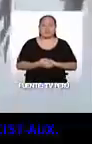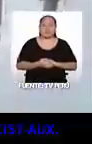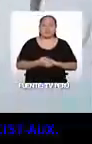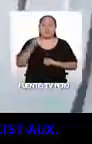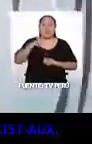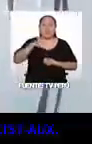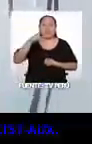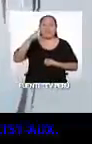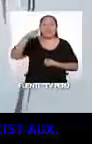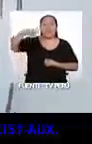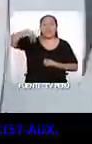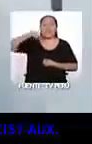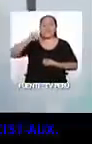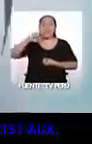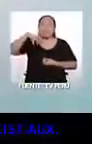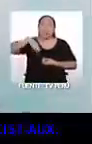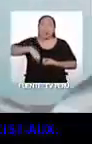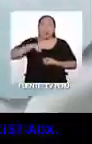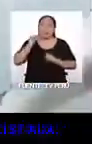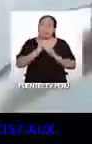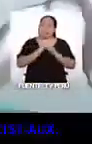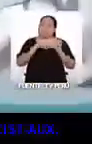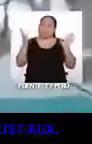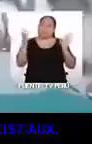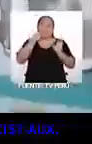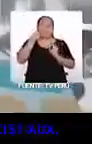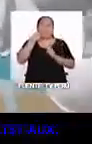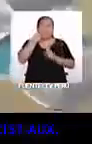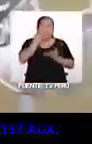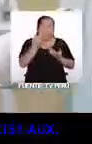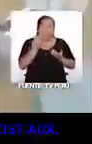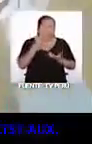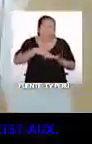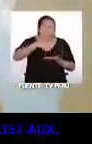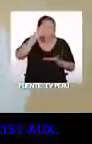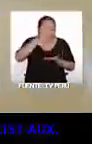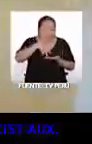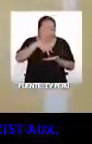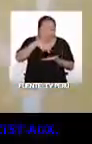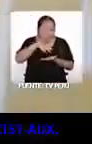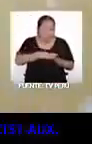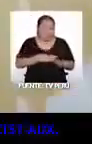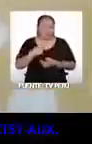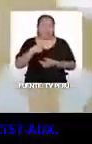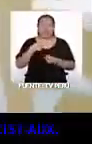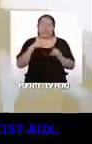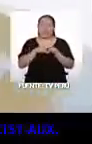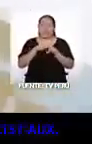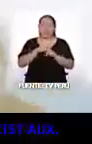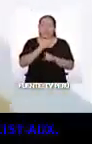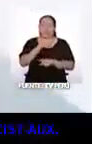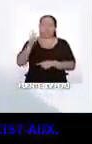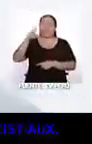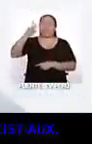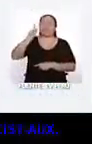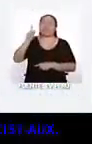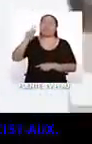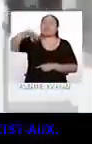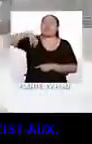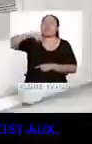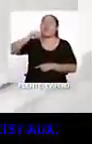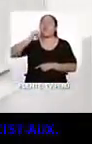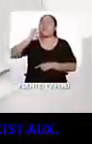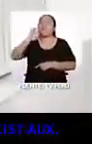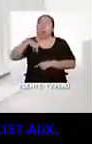El K-pop es un bombo y yo sé que tú te mueres por aprender algunos pasitos. Bueno, yo también. Por eso hemos venido a K-pop Class en D1.